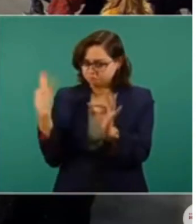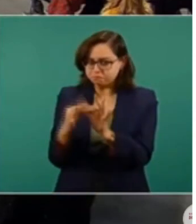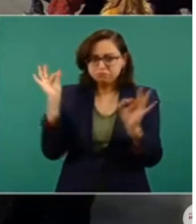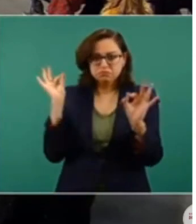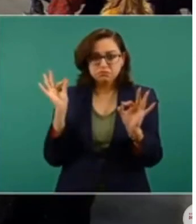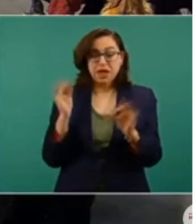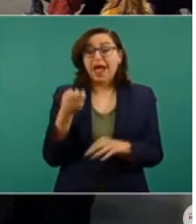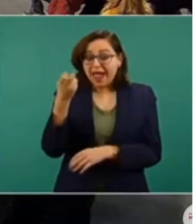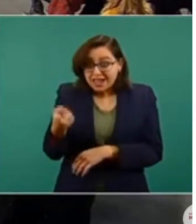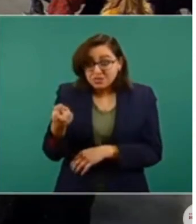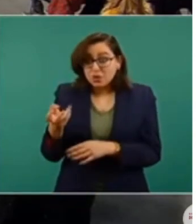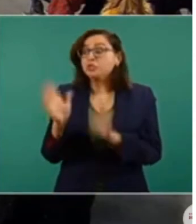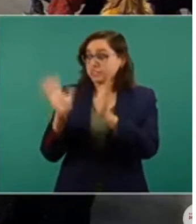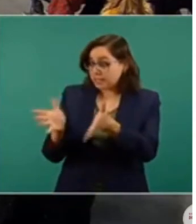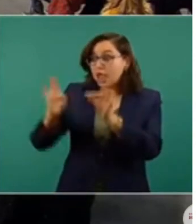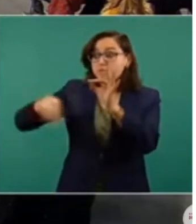Una